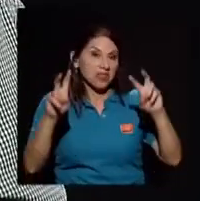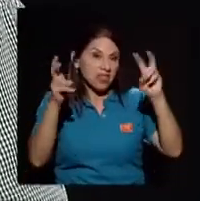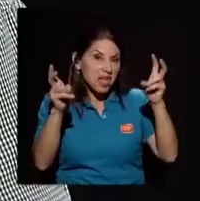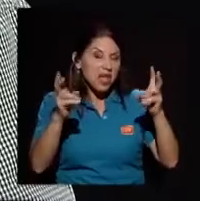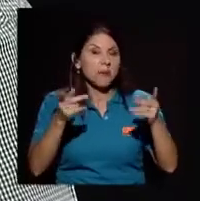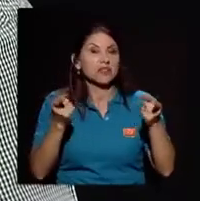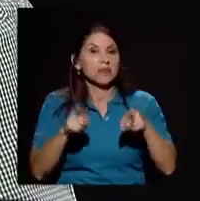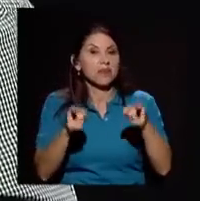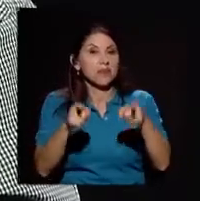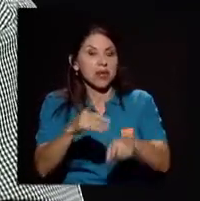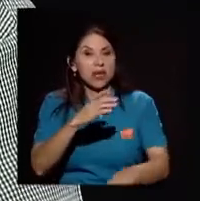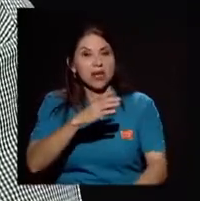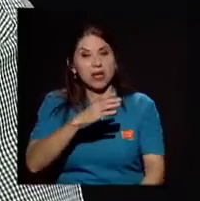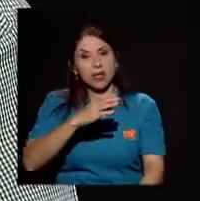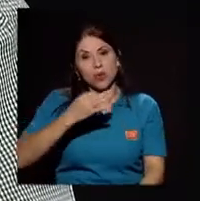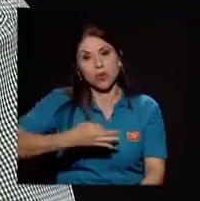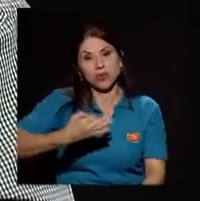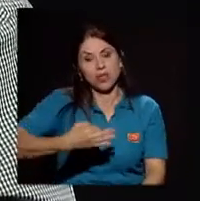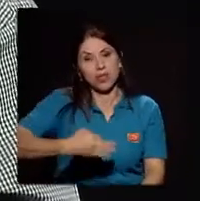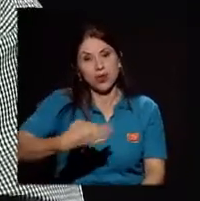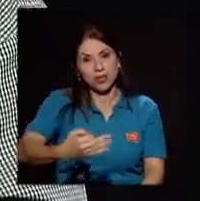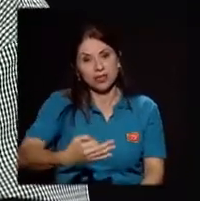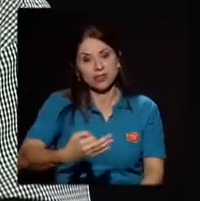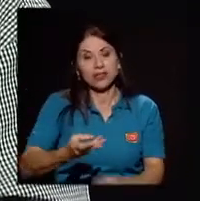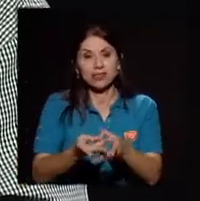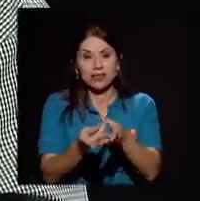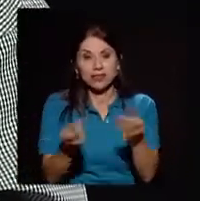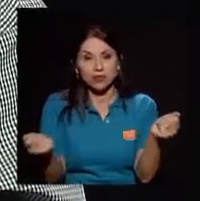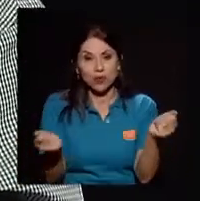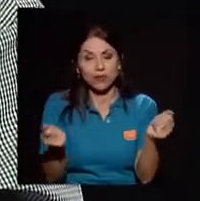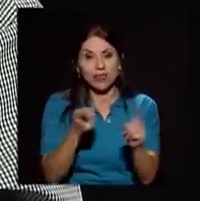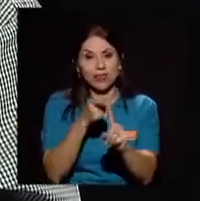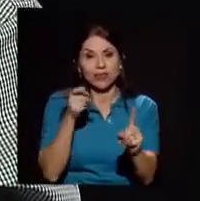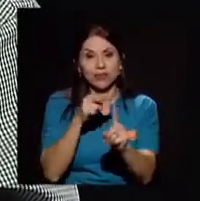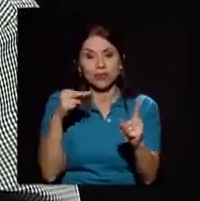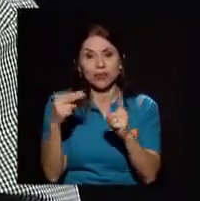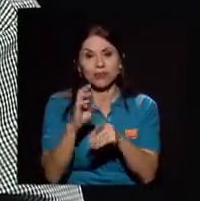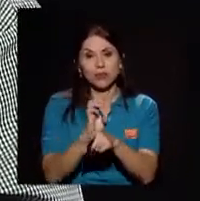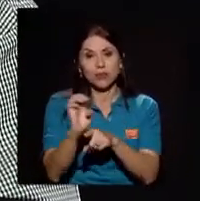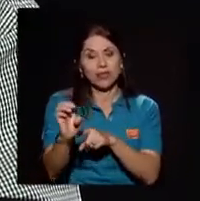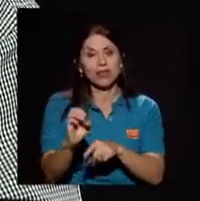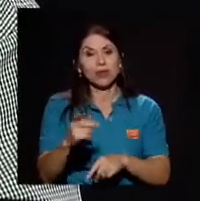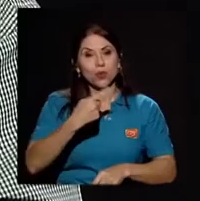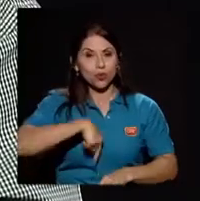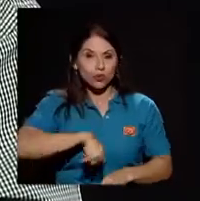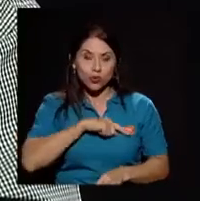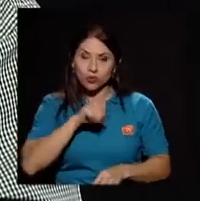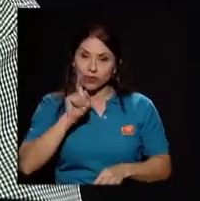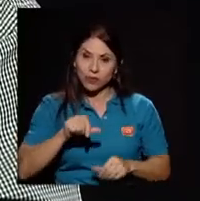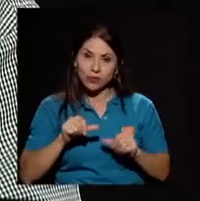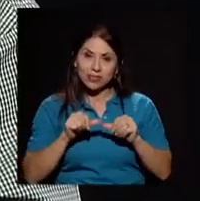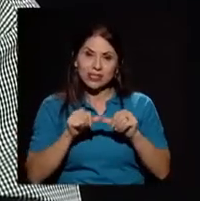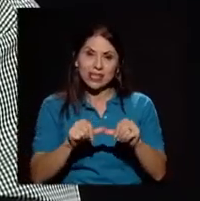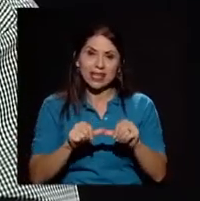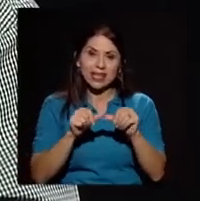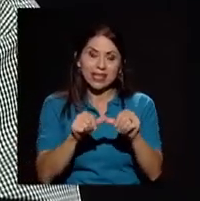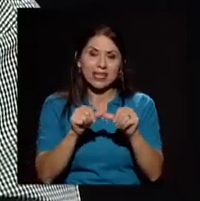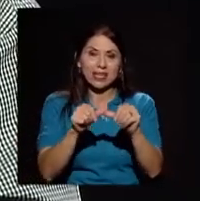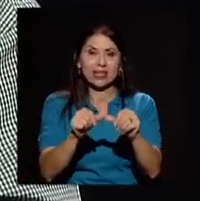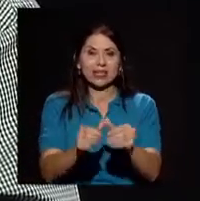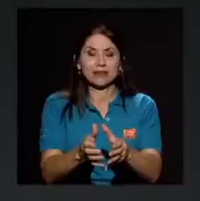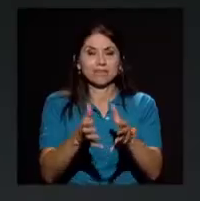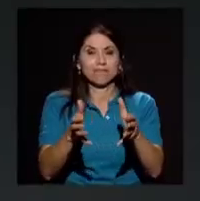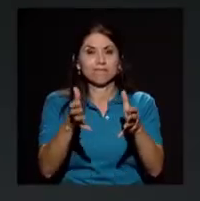se resuelven desde un punto de vista muy ético y ahí es donde tenemos que seguir creciendo como sociedad